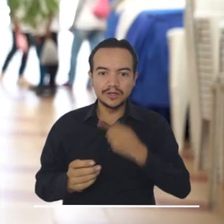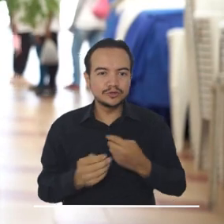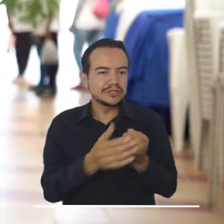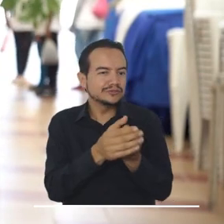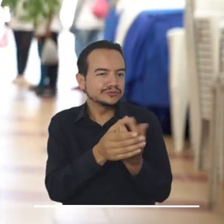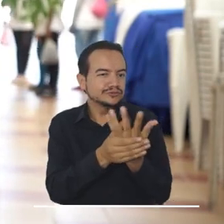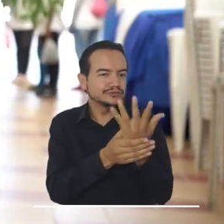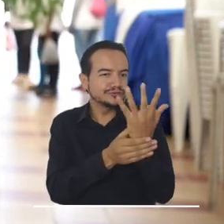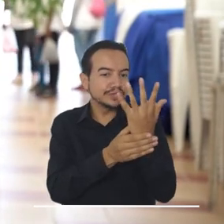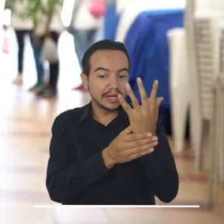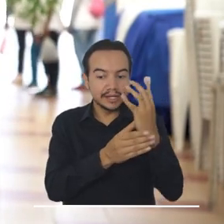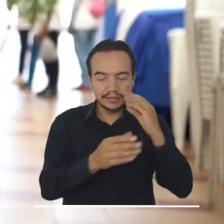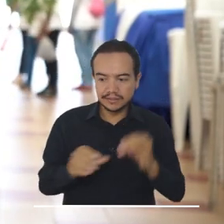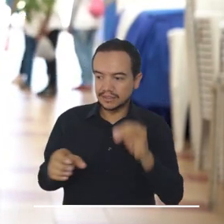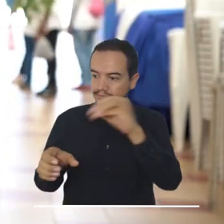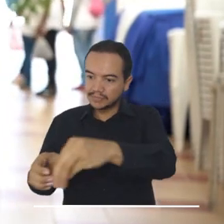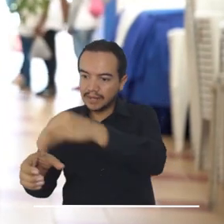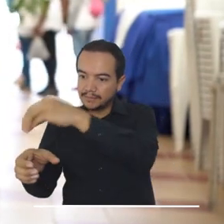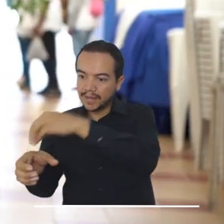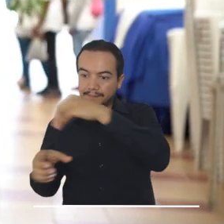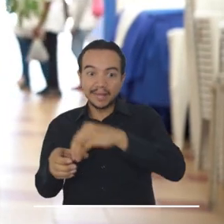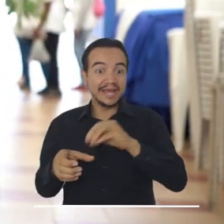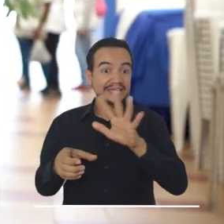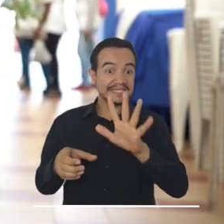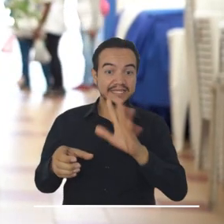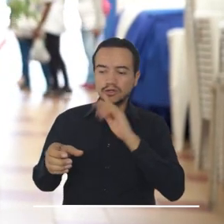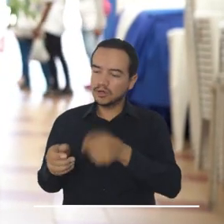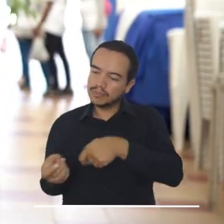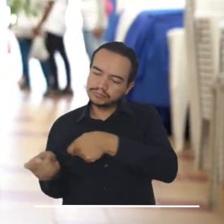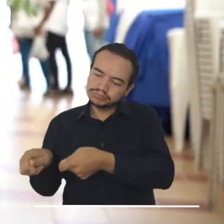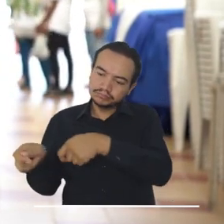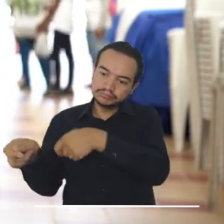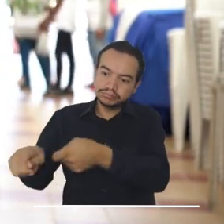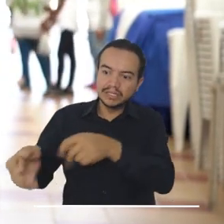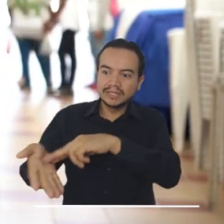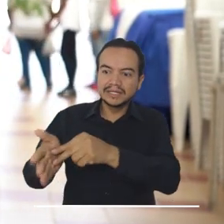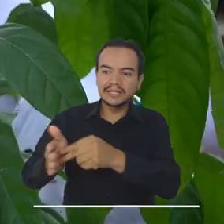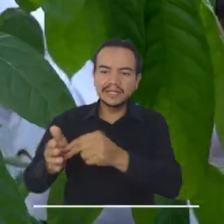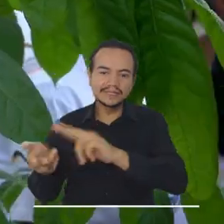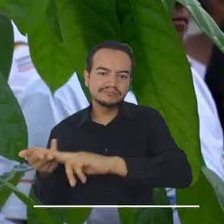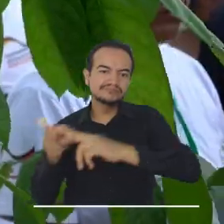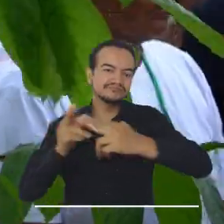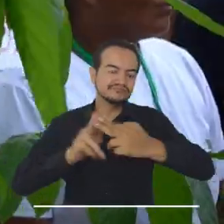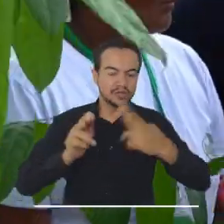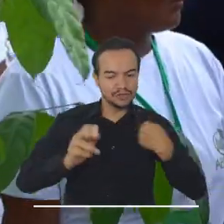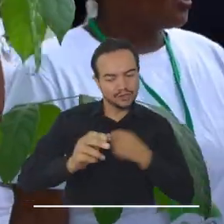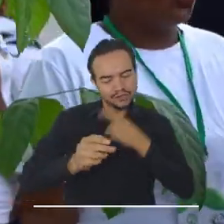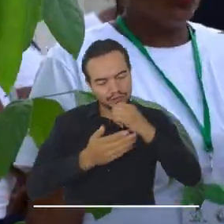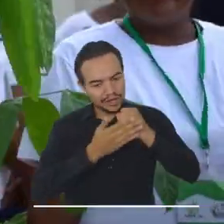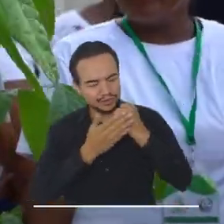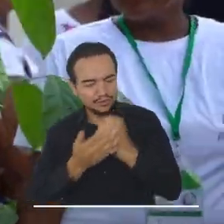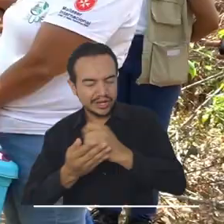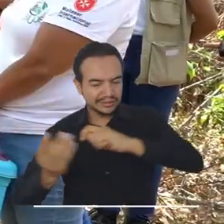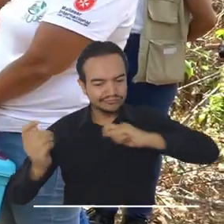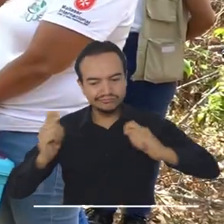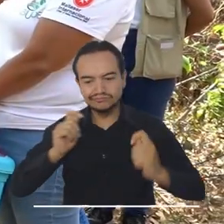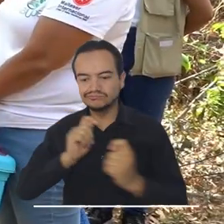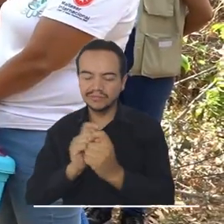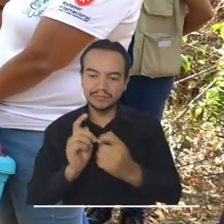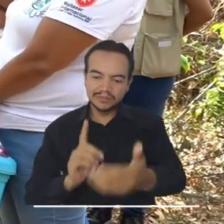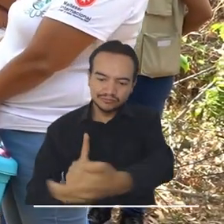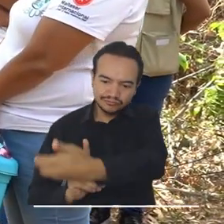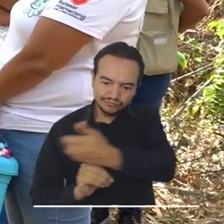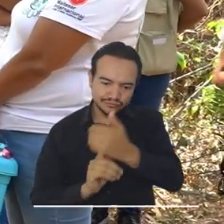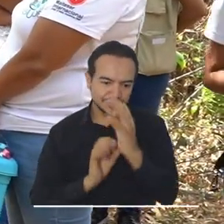como esa representación de ese bonito trabajo que hemos venido haciendo, que ha sido restaurar, conservar lo que ha sido nuestro